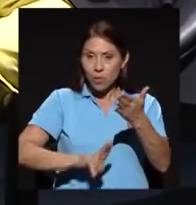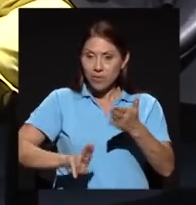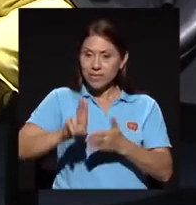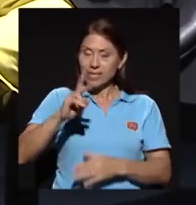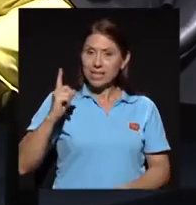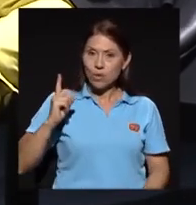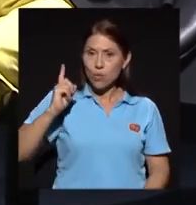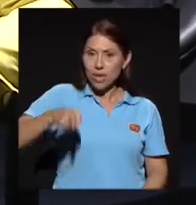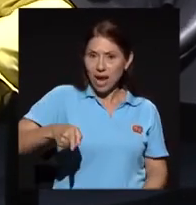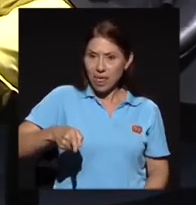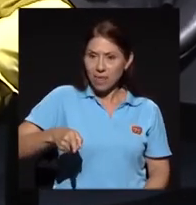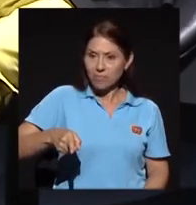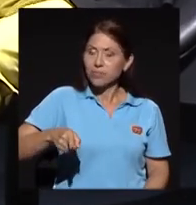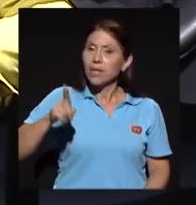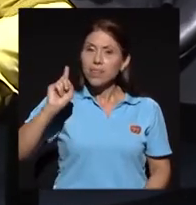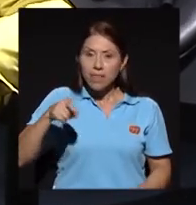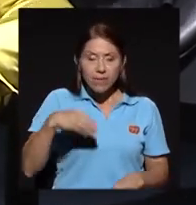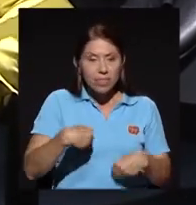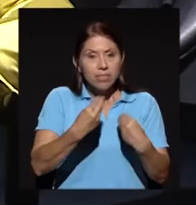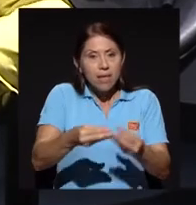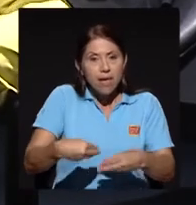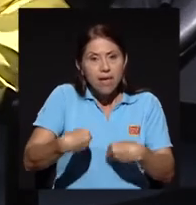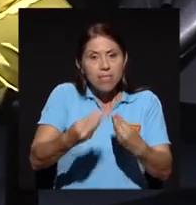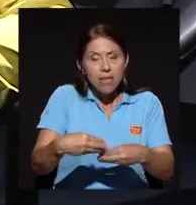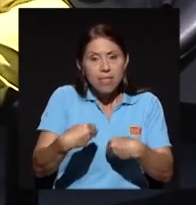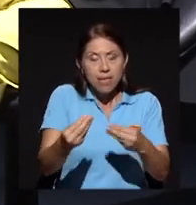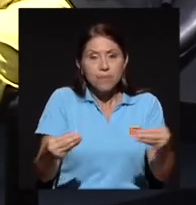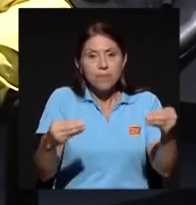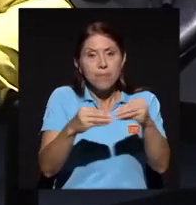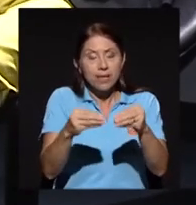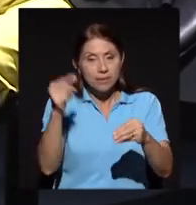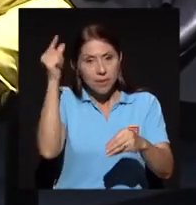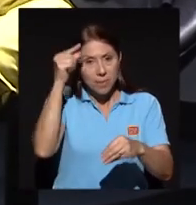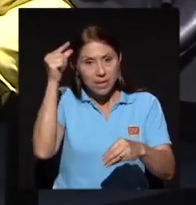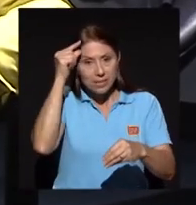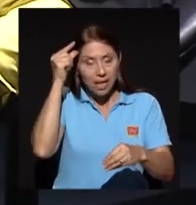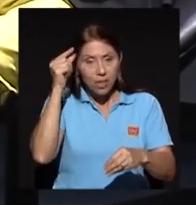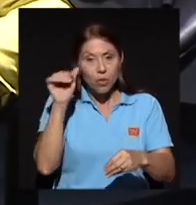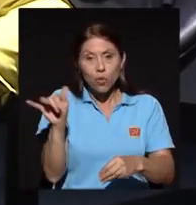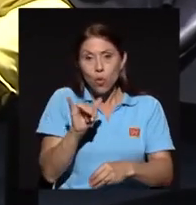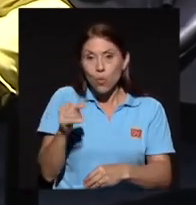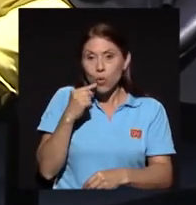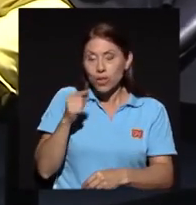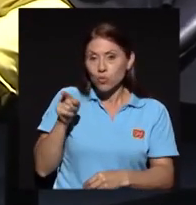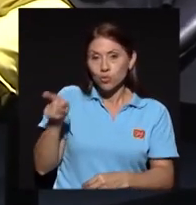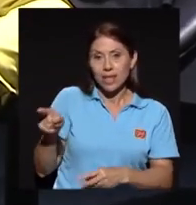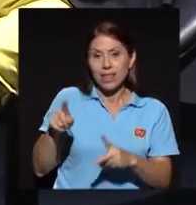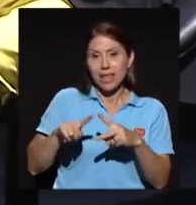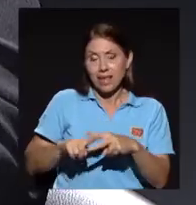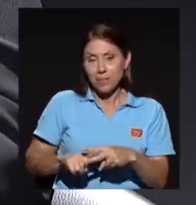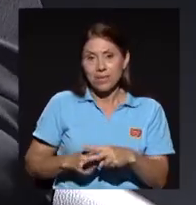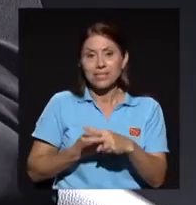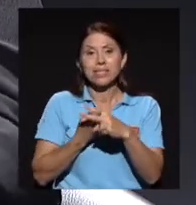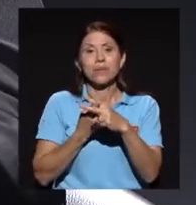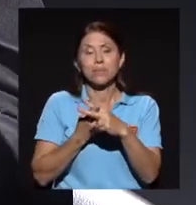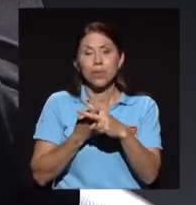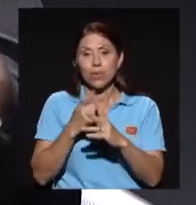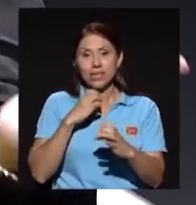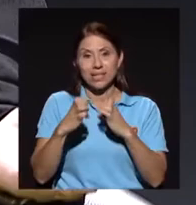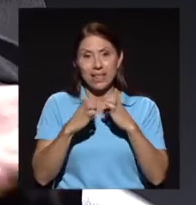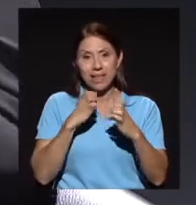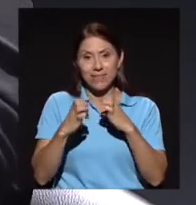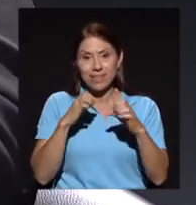aportarle más al Estado, ¿verdad?, o sea, al final, como usted lo dijo al principio de esta entrevista